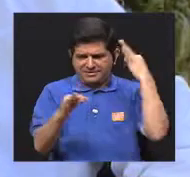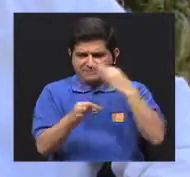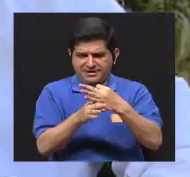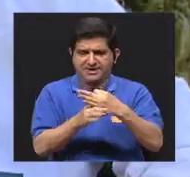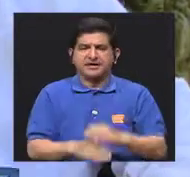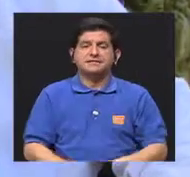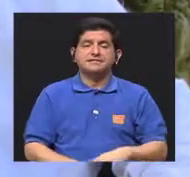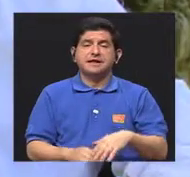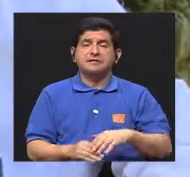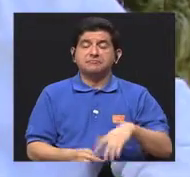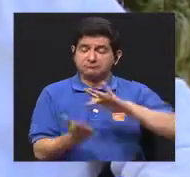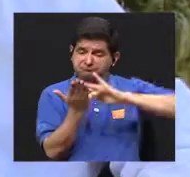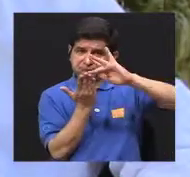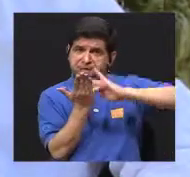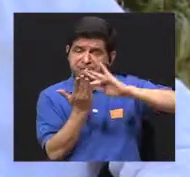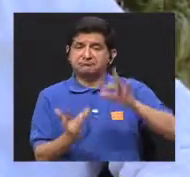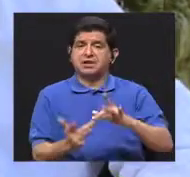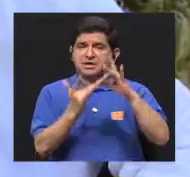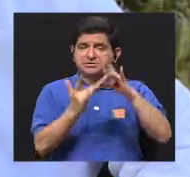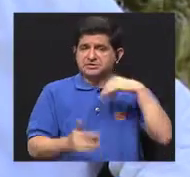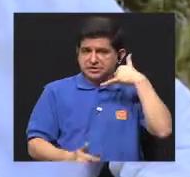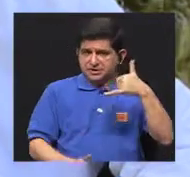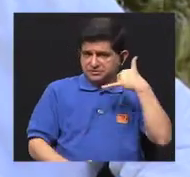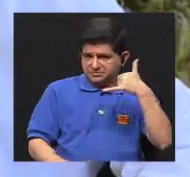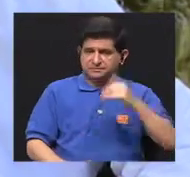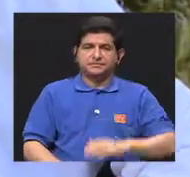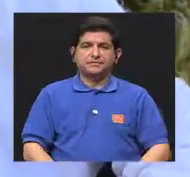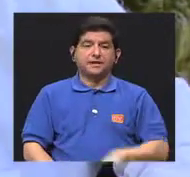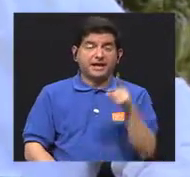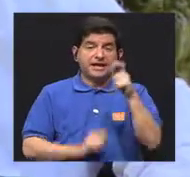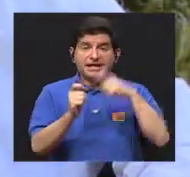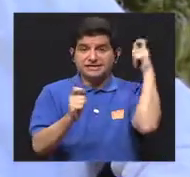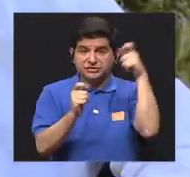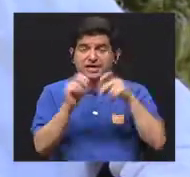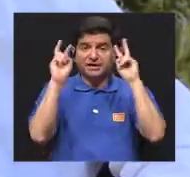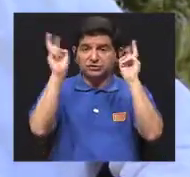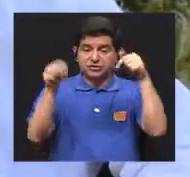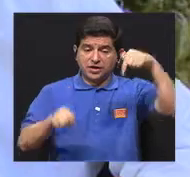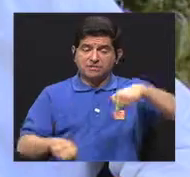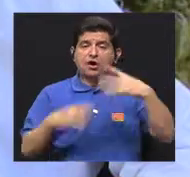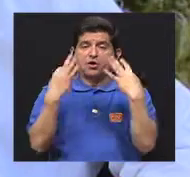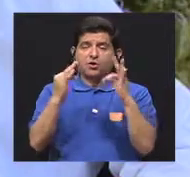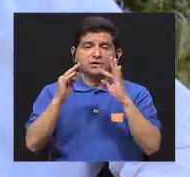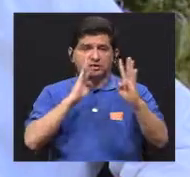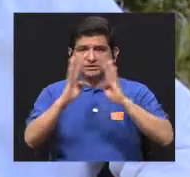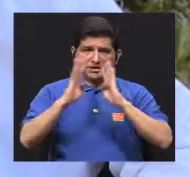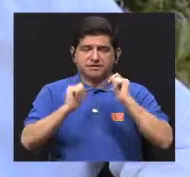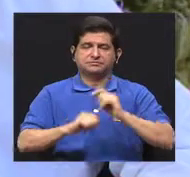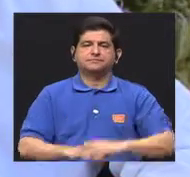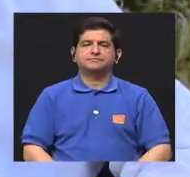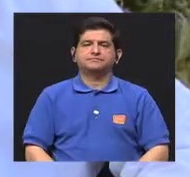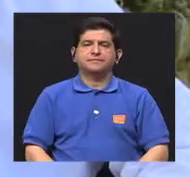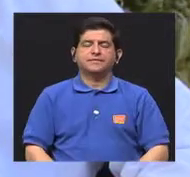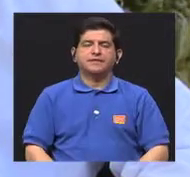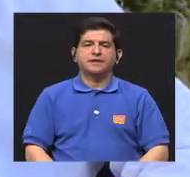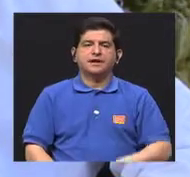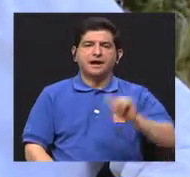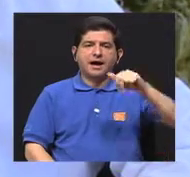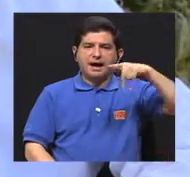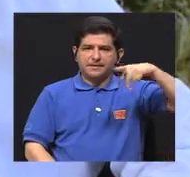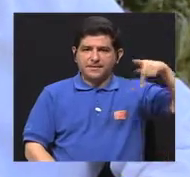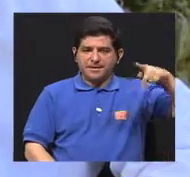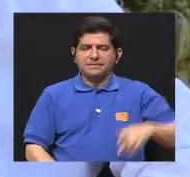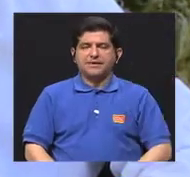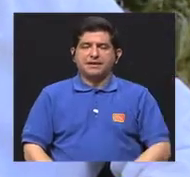distintos tipos, para nuestros celulares principalmente. Y eso es precisamente el tema que hoy queremos compartirles. Las